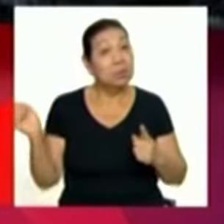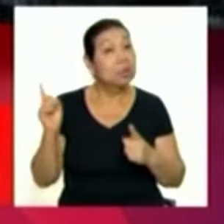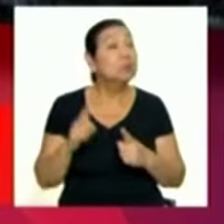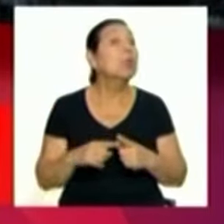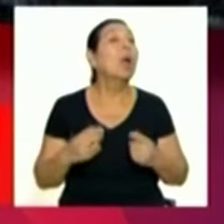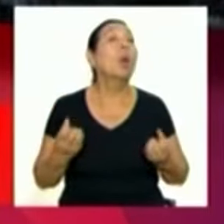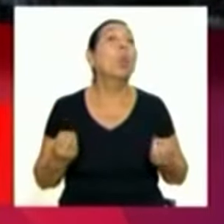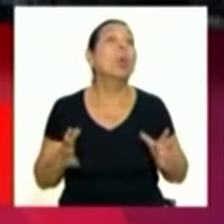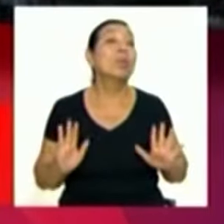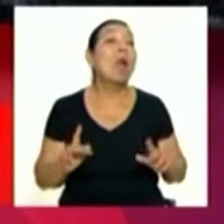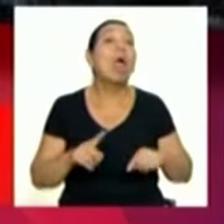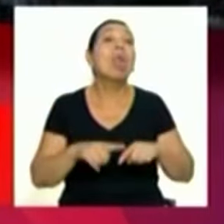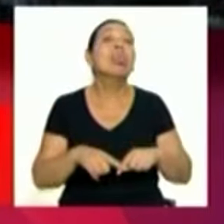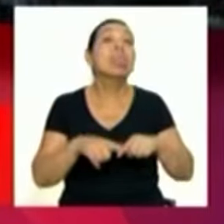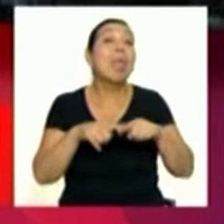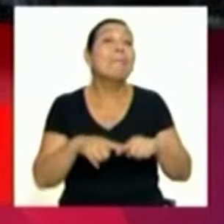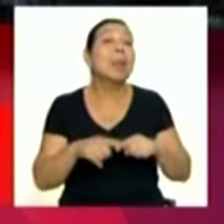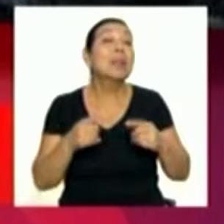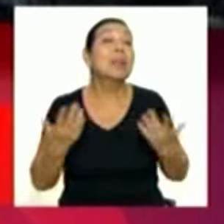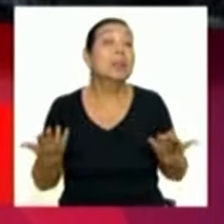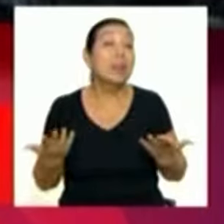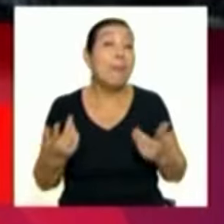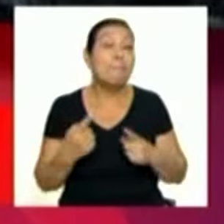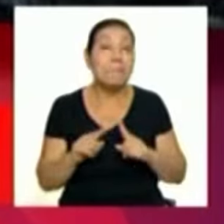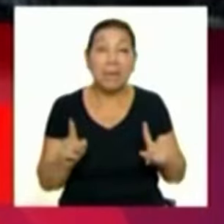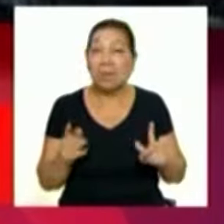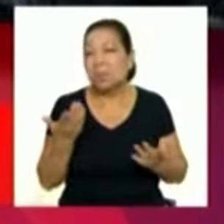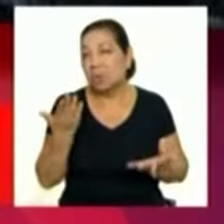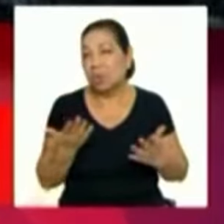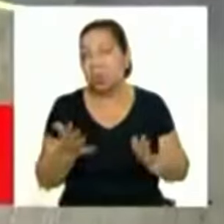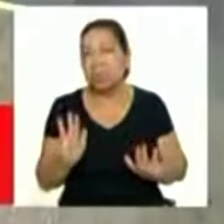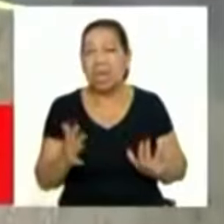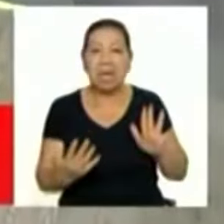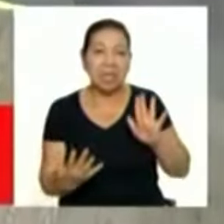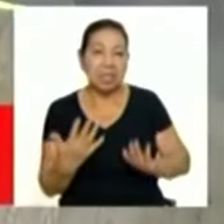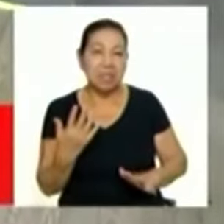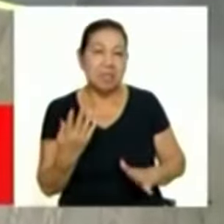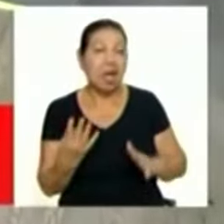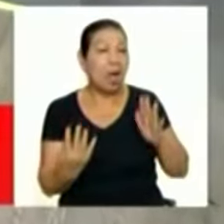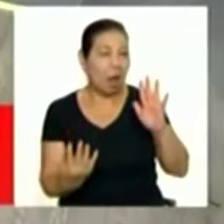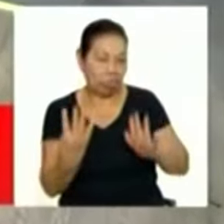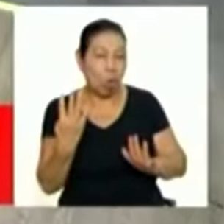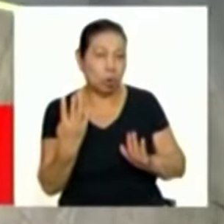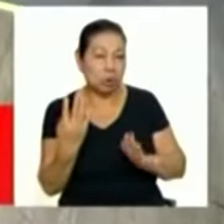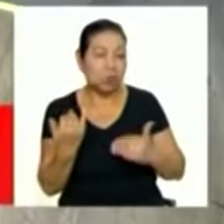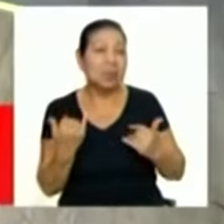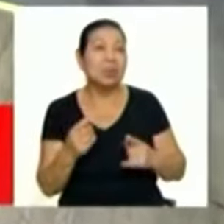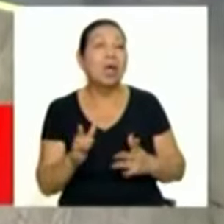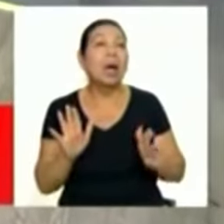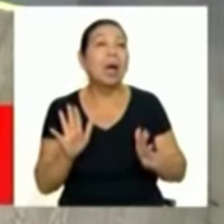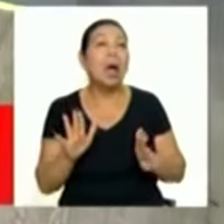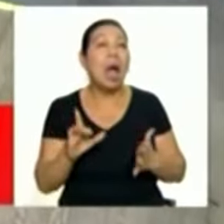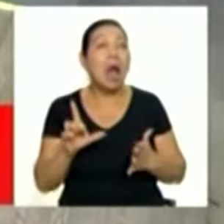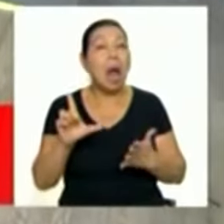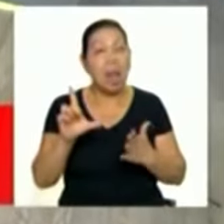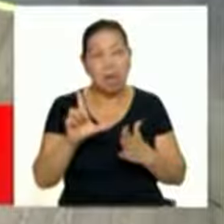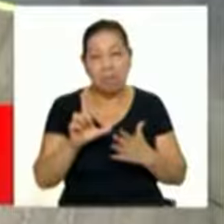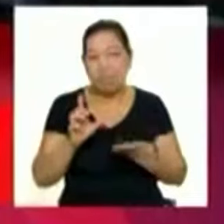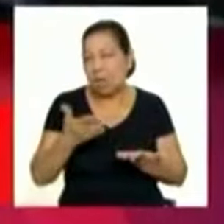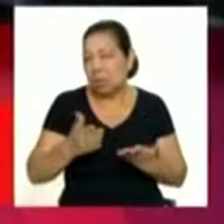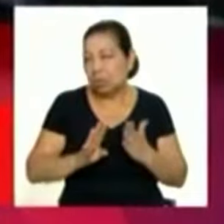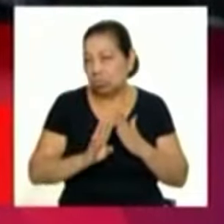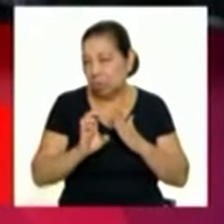cuánto? Eso va a depender mucho en realidad, pero ahorita estamos fluctuando entre valores de 15 o incluso 14 grados, en especial en la zona de Lima Este.